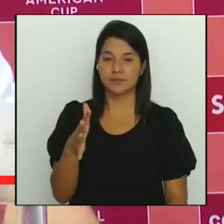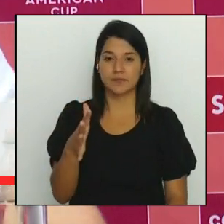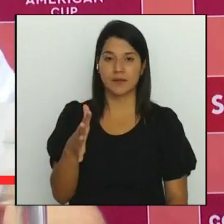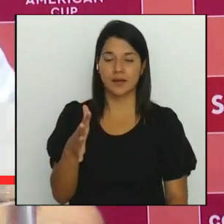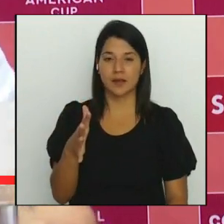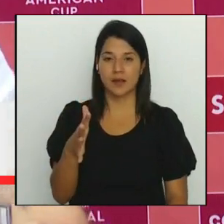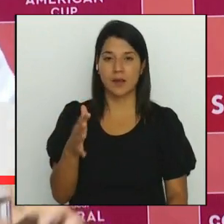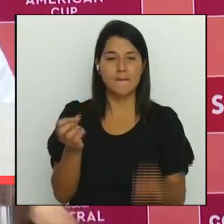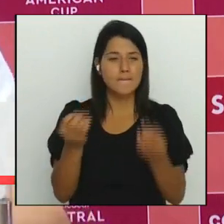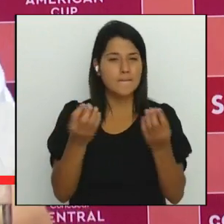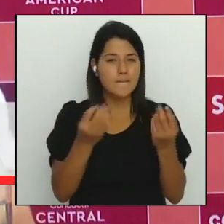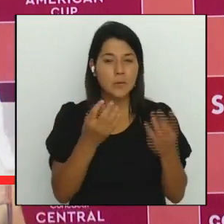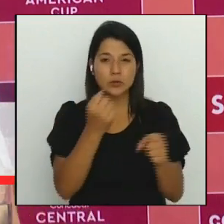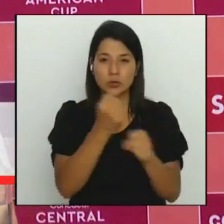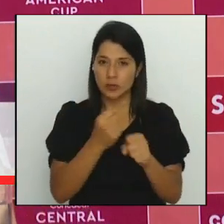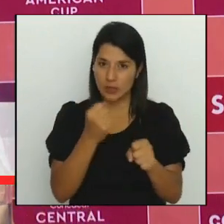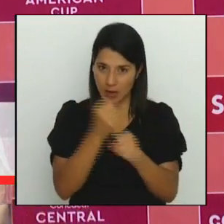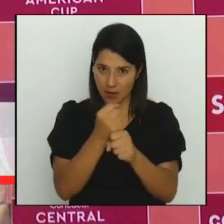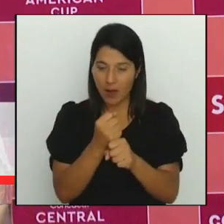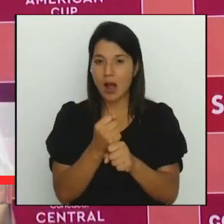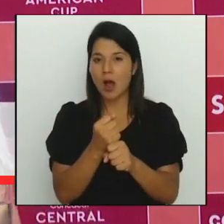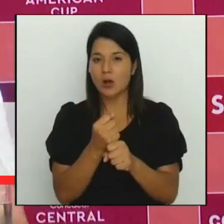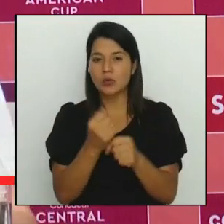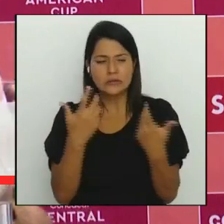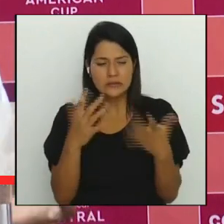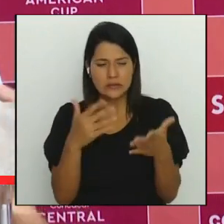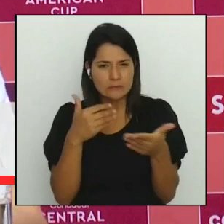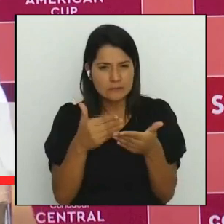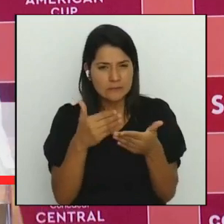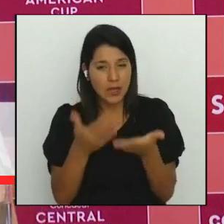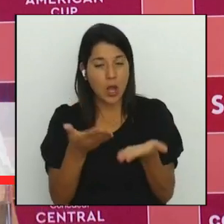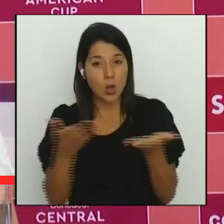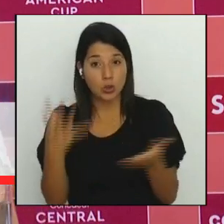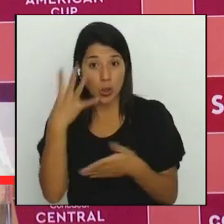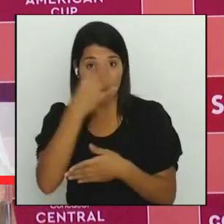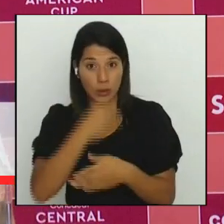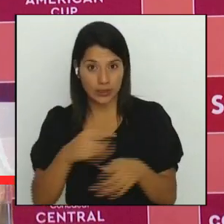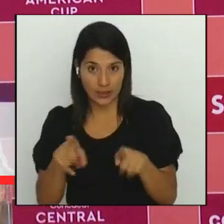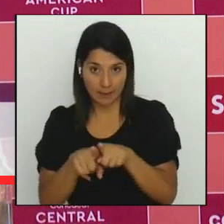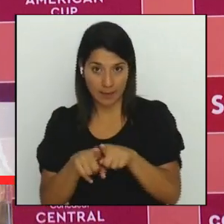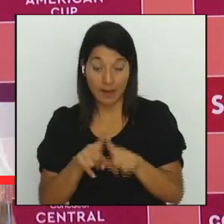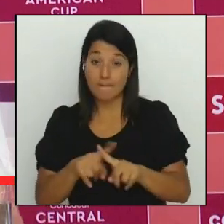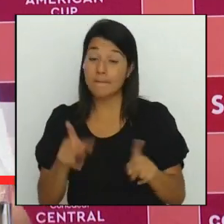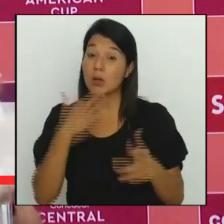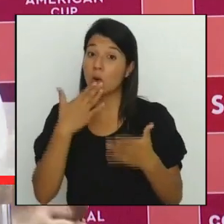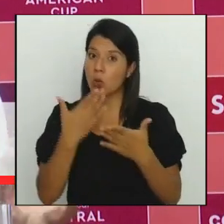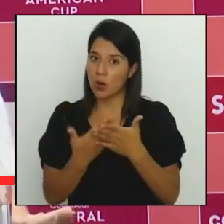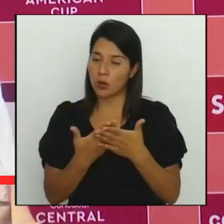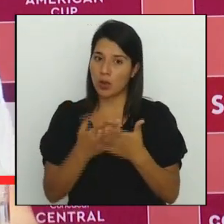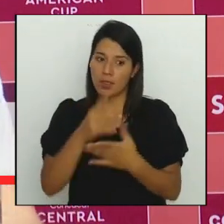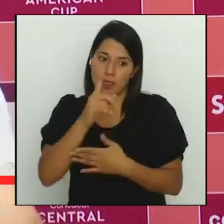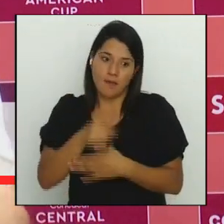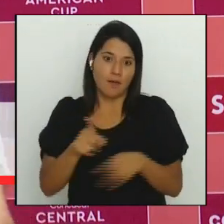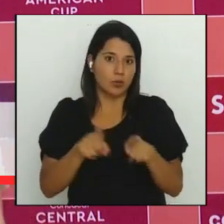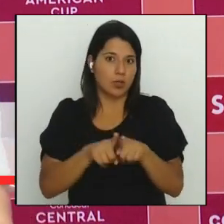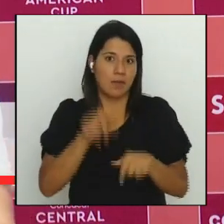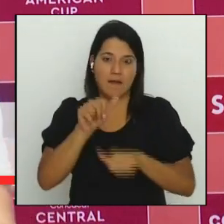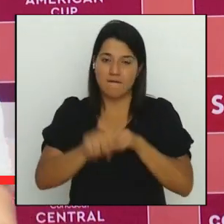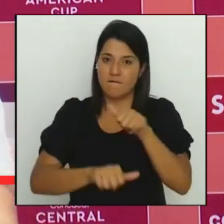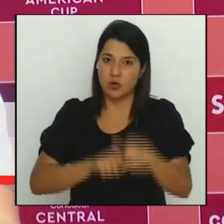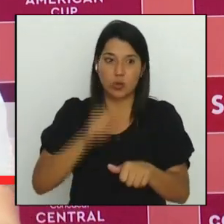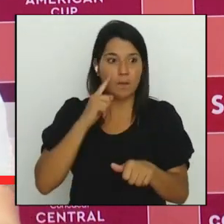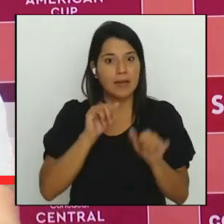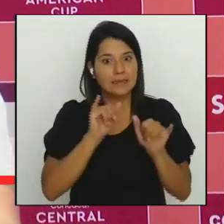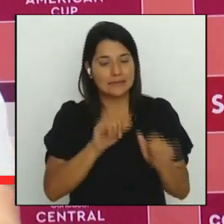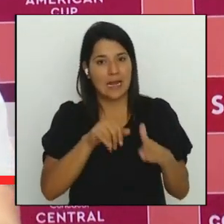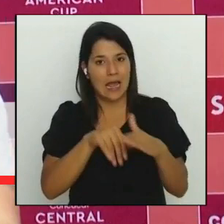trabajo se acercan las cosas bonitas también pero bueno hay que también hacer el mayor esfuerzo para estar ahí en las fiestas grandes que